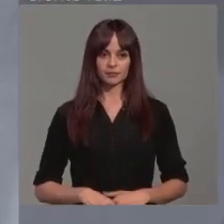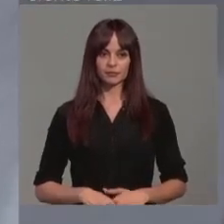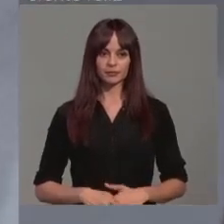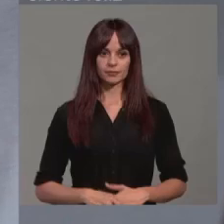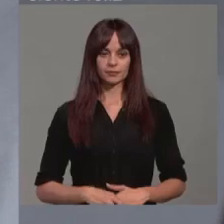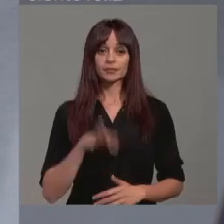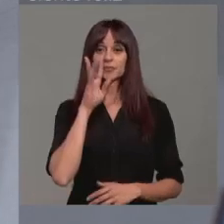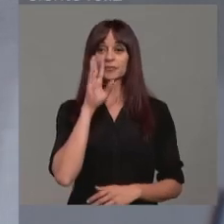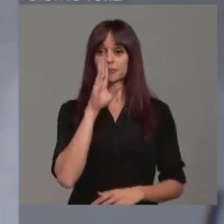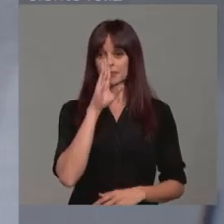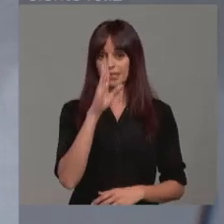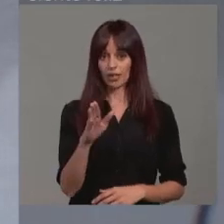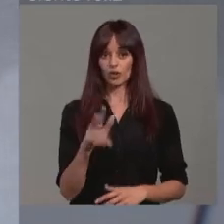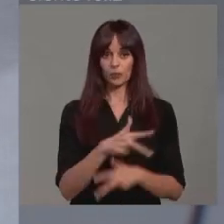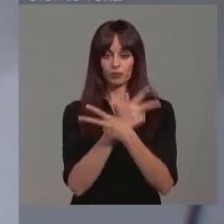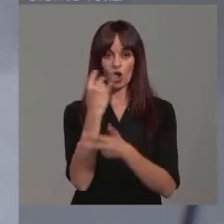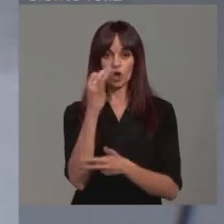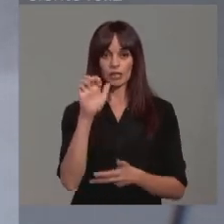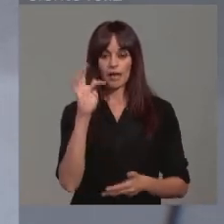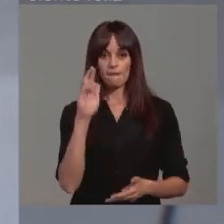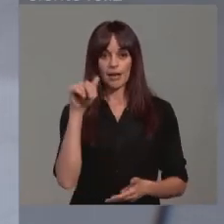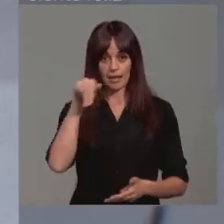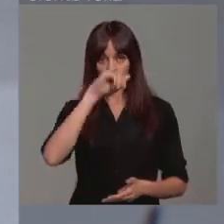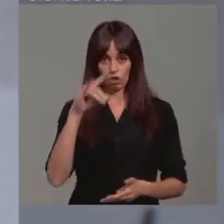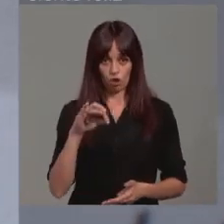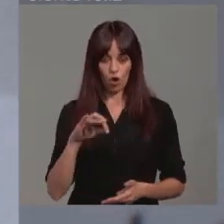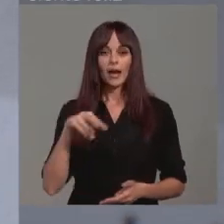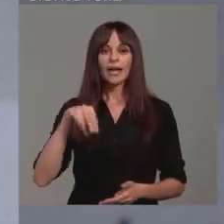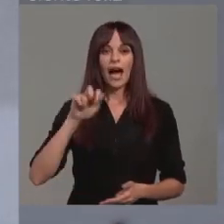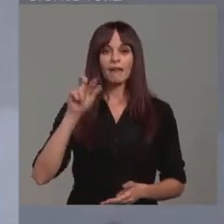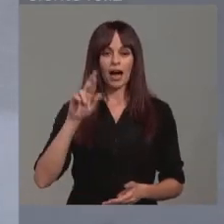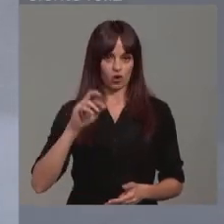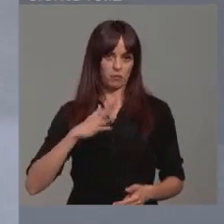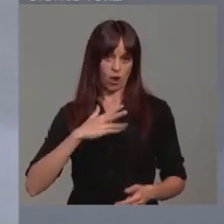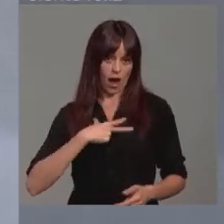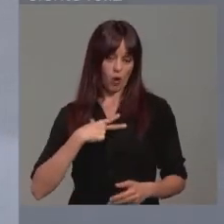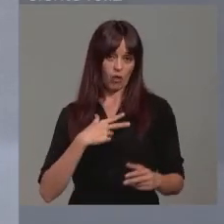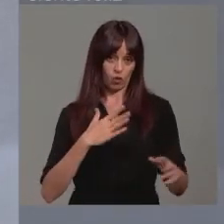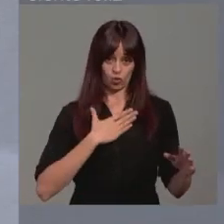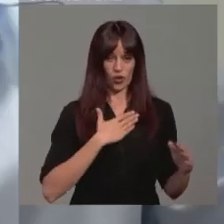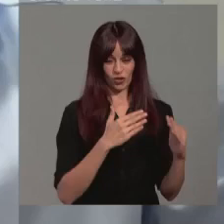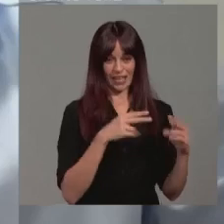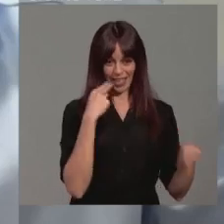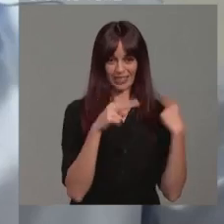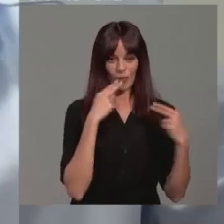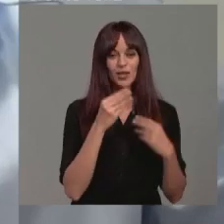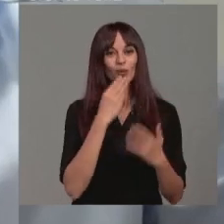Tenemos en directo a José Fernando Navarro, abogado de los propietarios del restaurante Miramar. Buenos días.